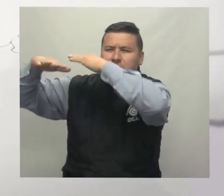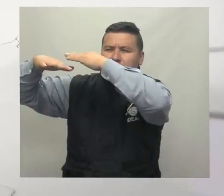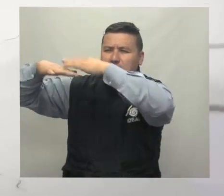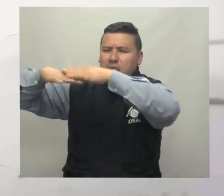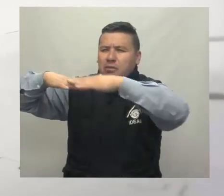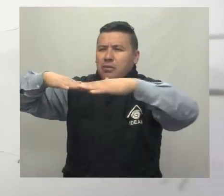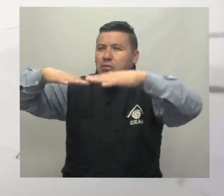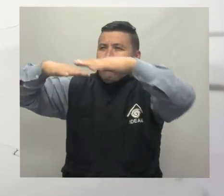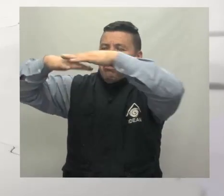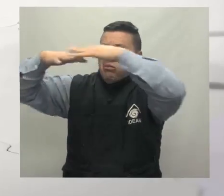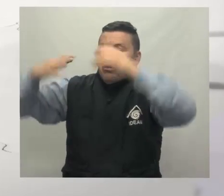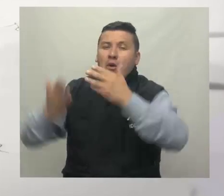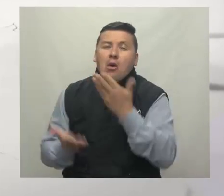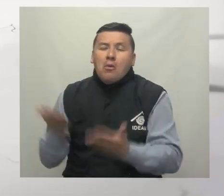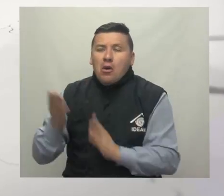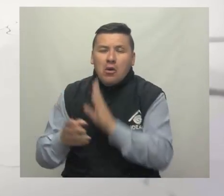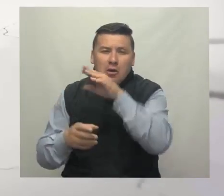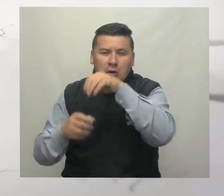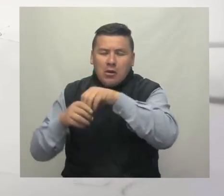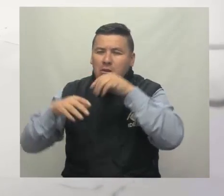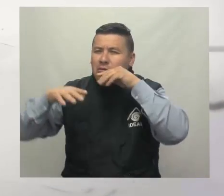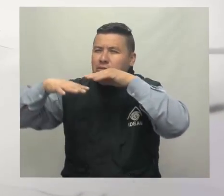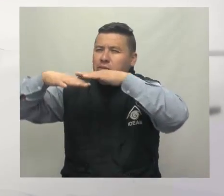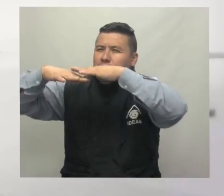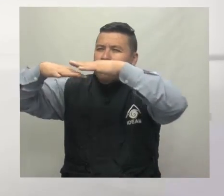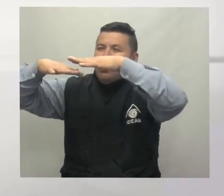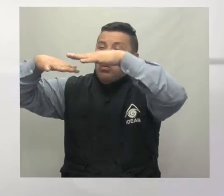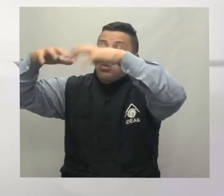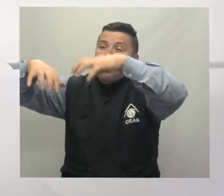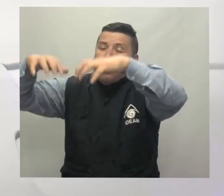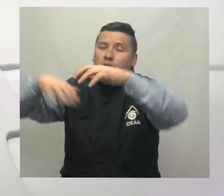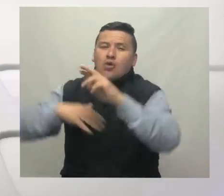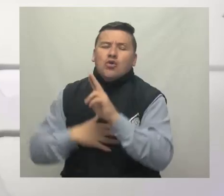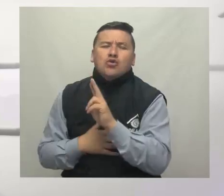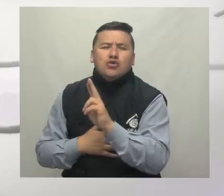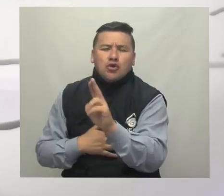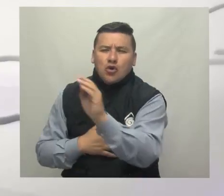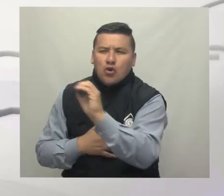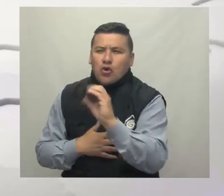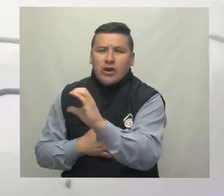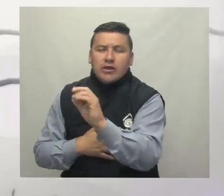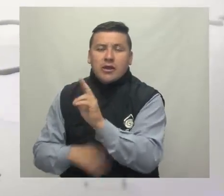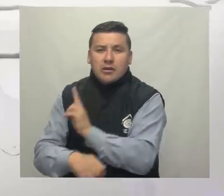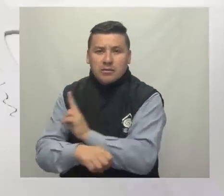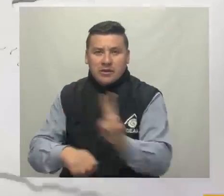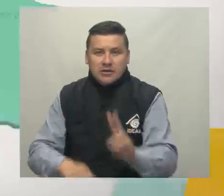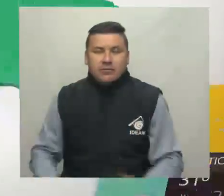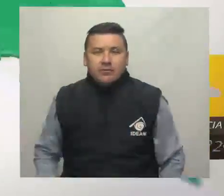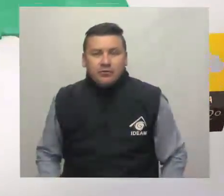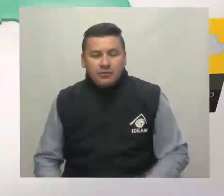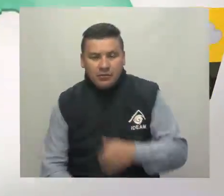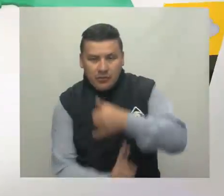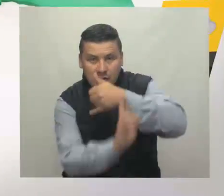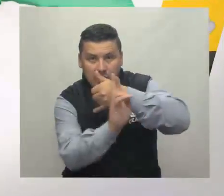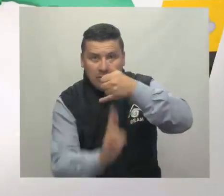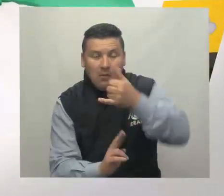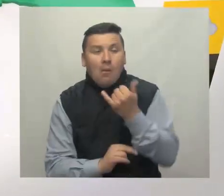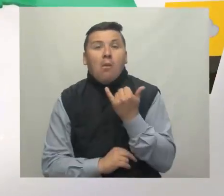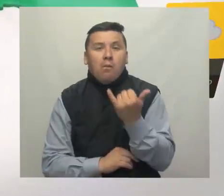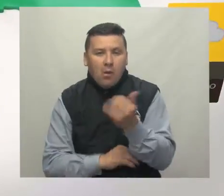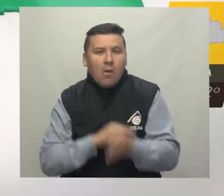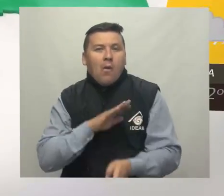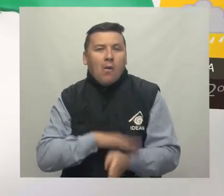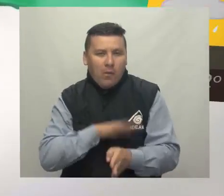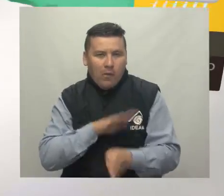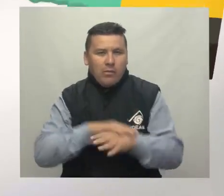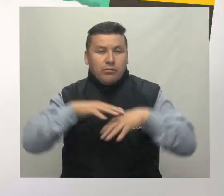varios sectores de la región, con probabilidad de precipitaciones en sectores del sur y el oriente del Bichada. Hacia el sur del territorio prevé